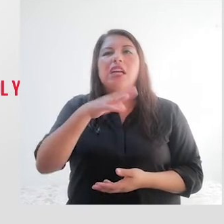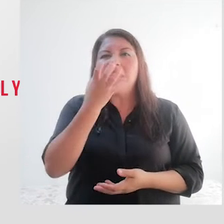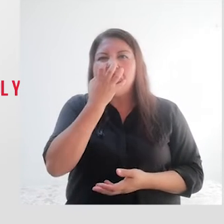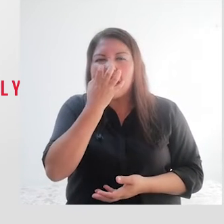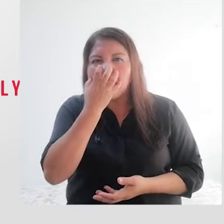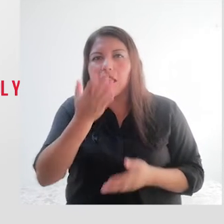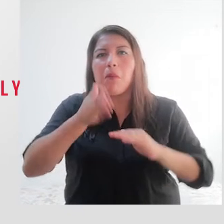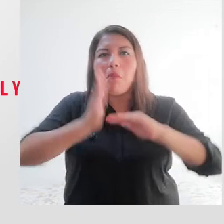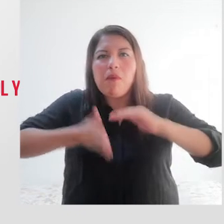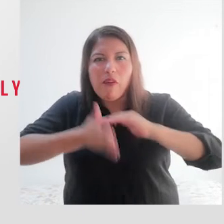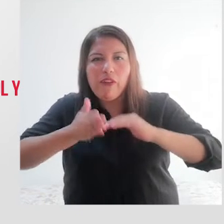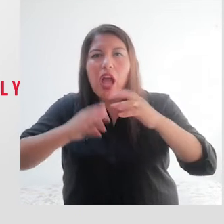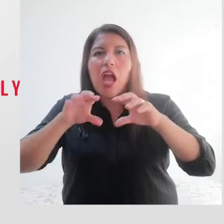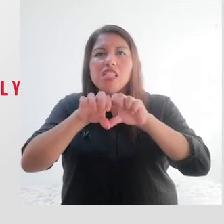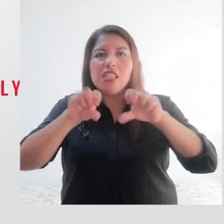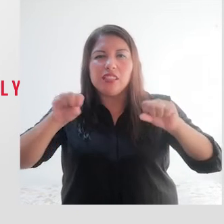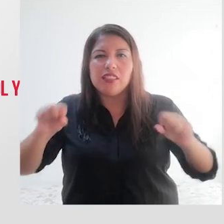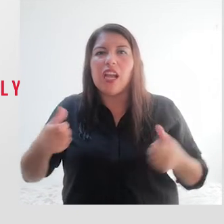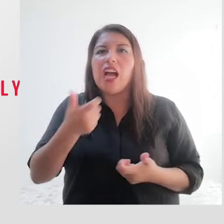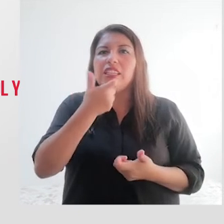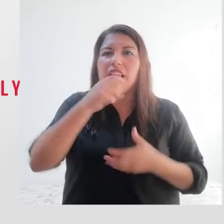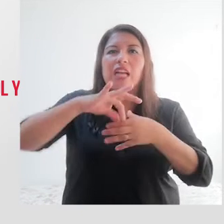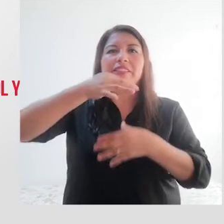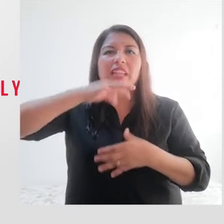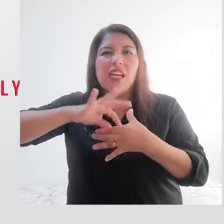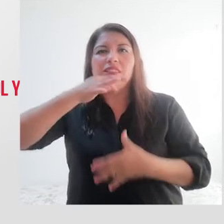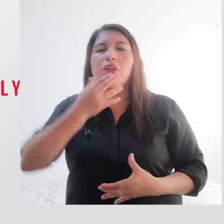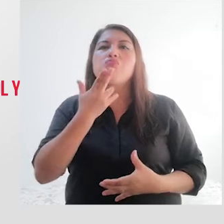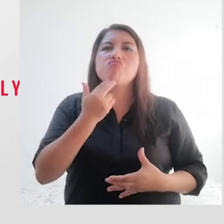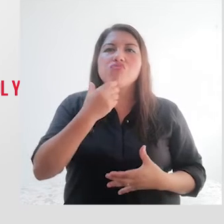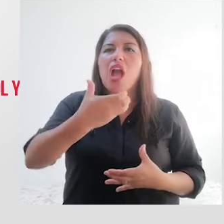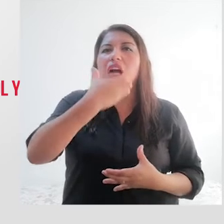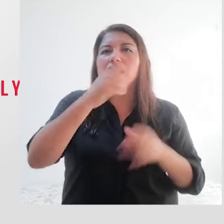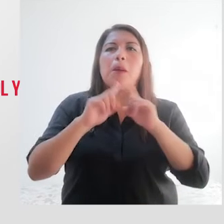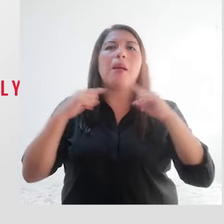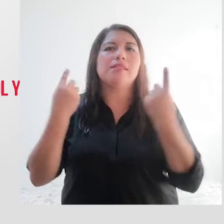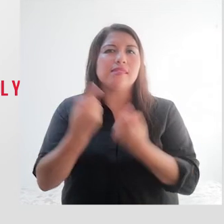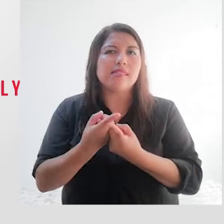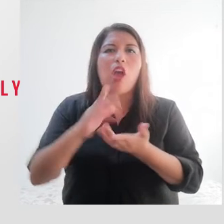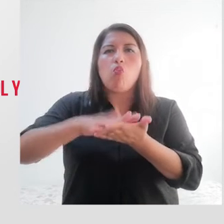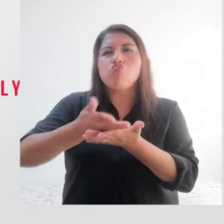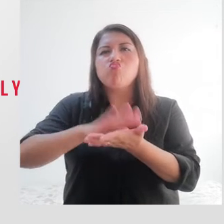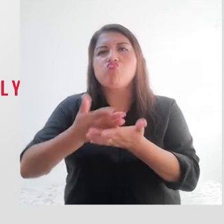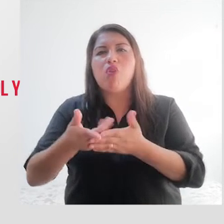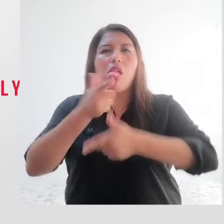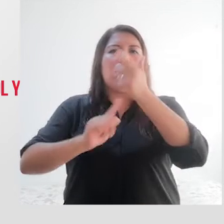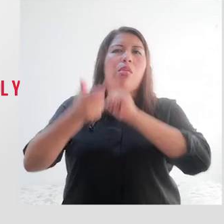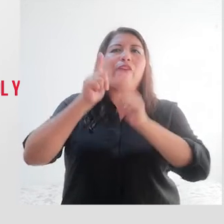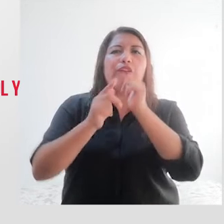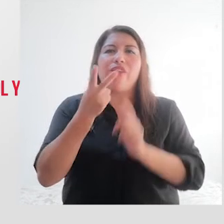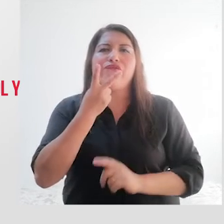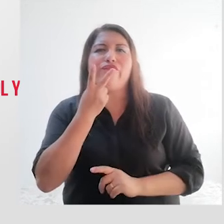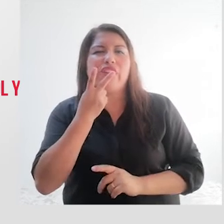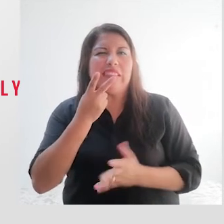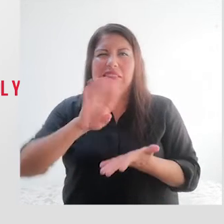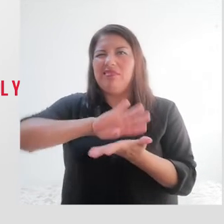productos procesados como los snacks, las galletas, los pasteles, las frituras, el alcohol y